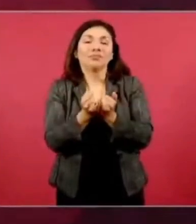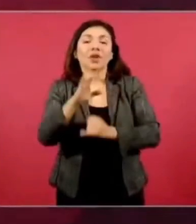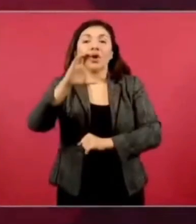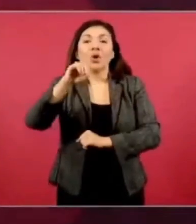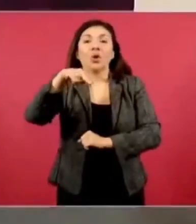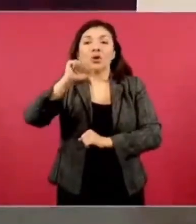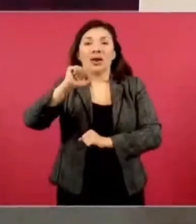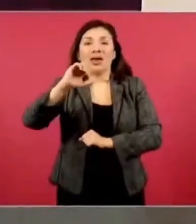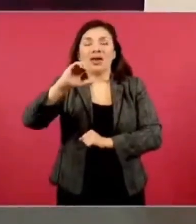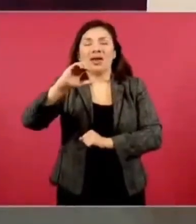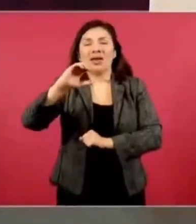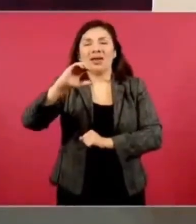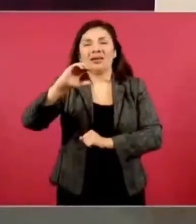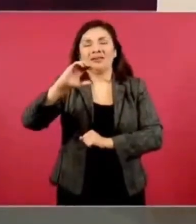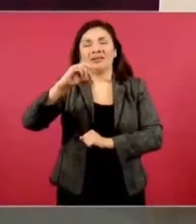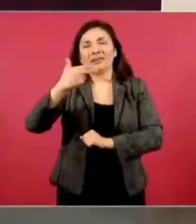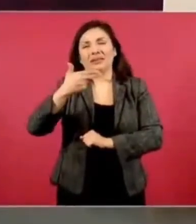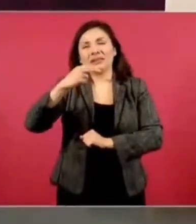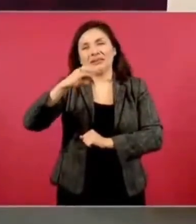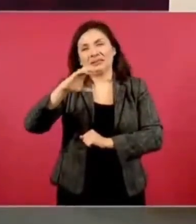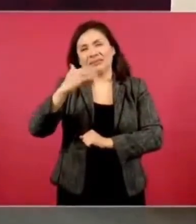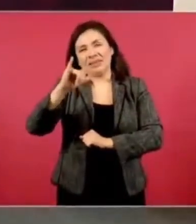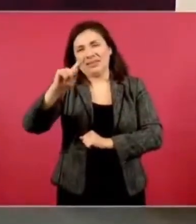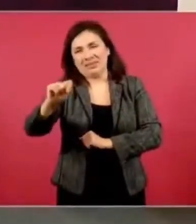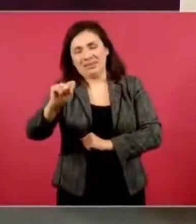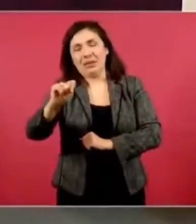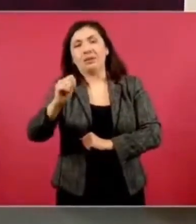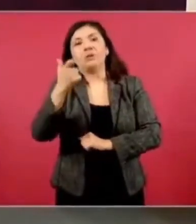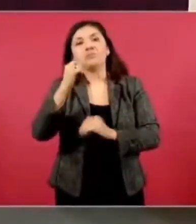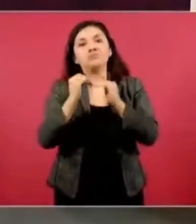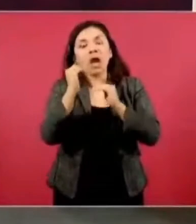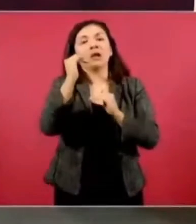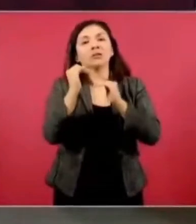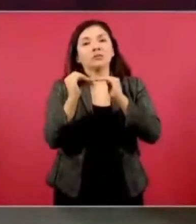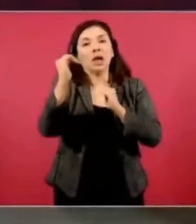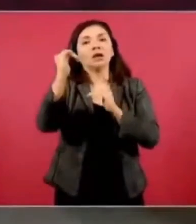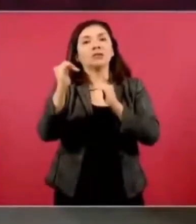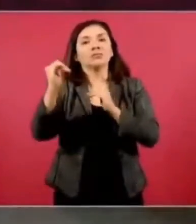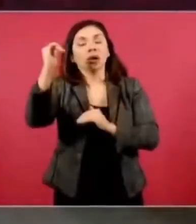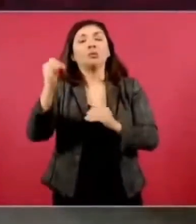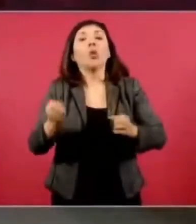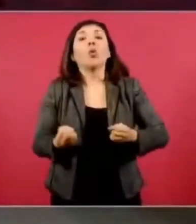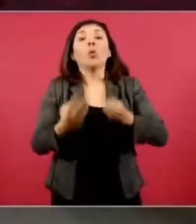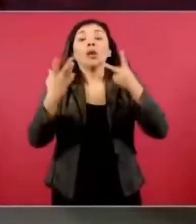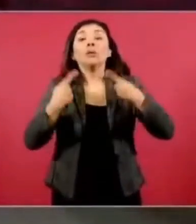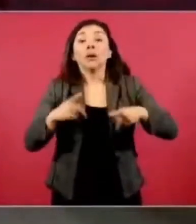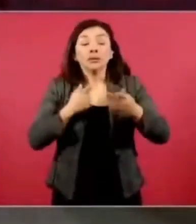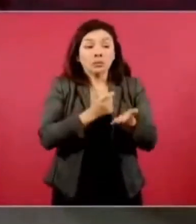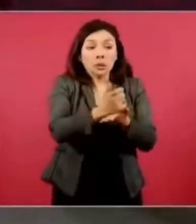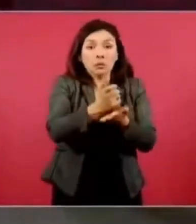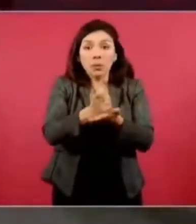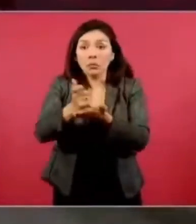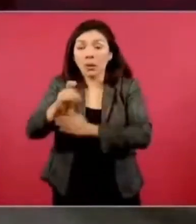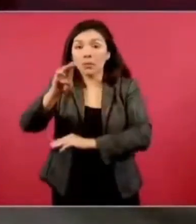ha venido incrementando el número de becas.